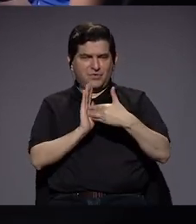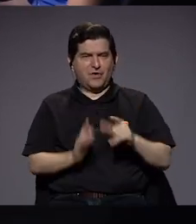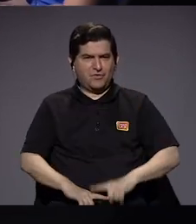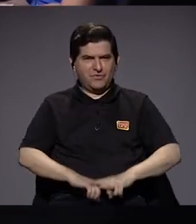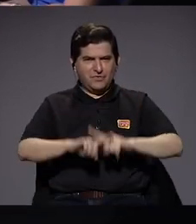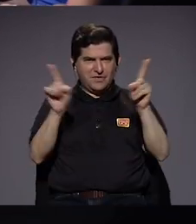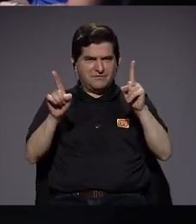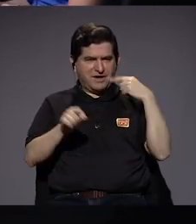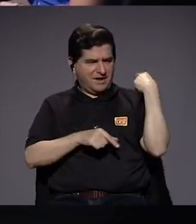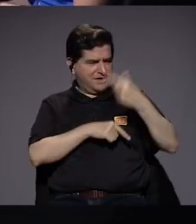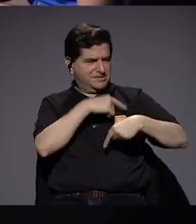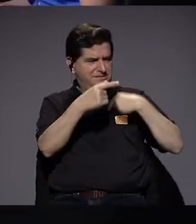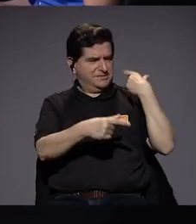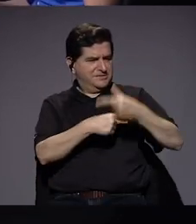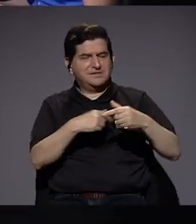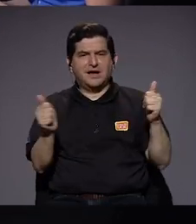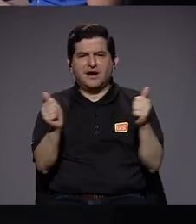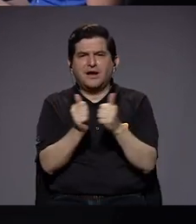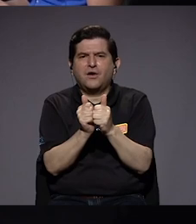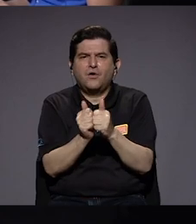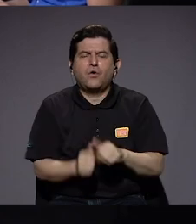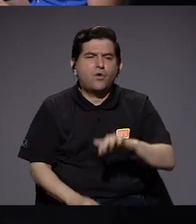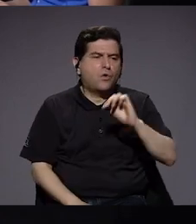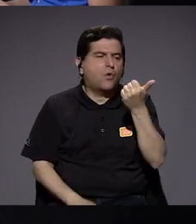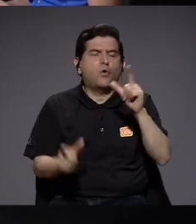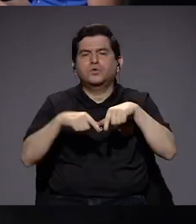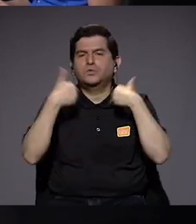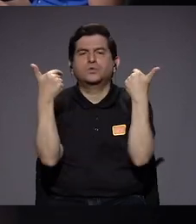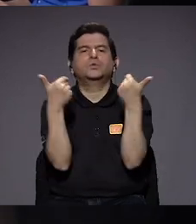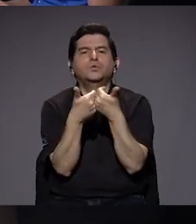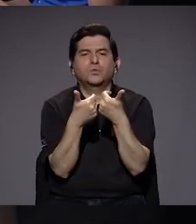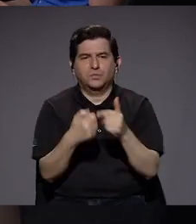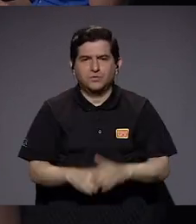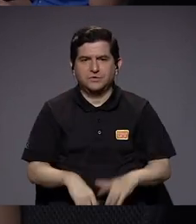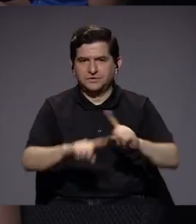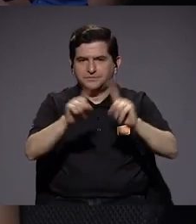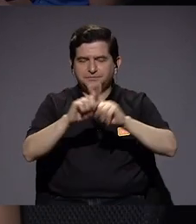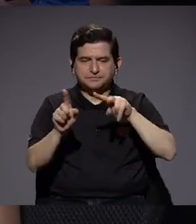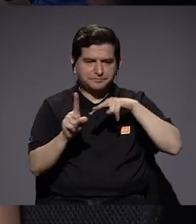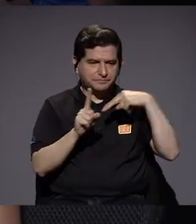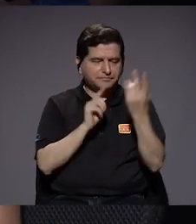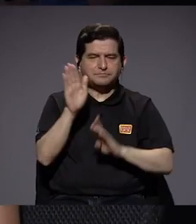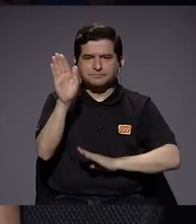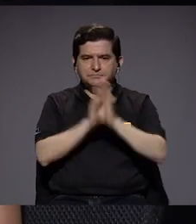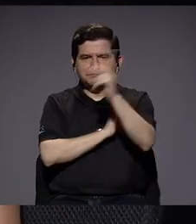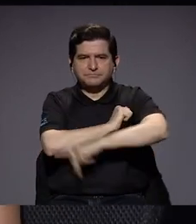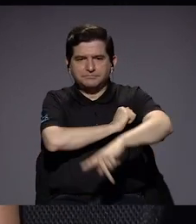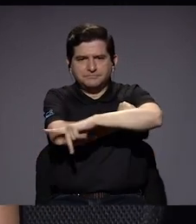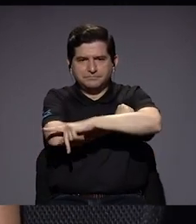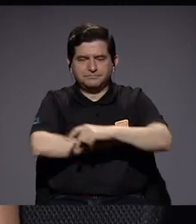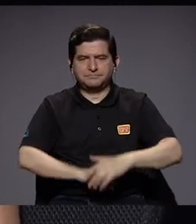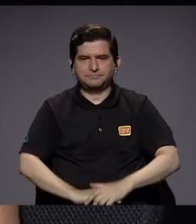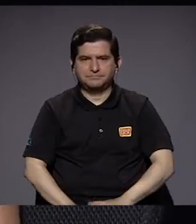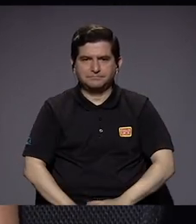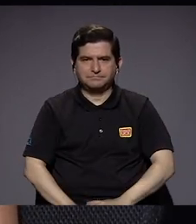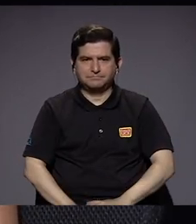la diferencia generacional con las otras bancadas y las distintas visiones de desarrollo del país.